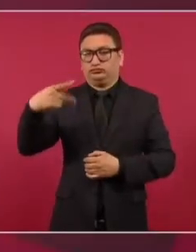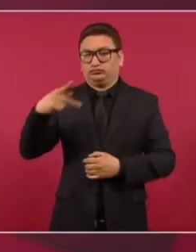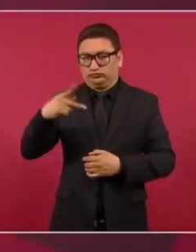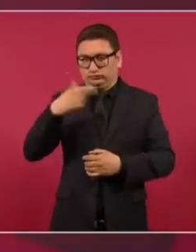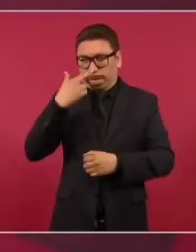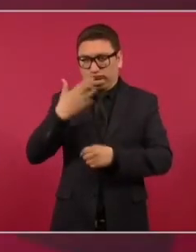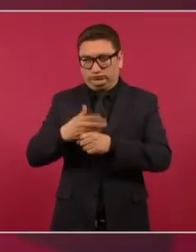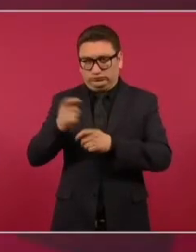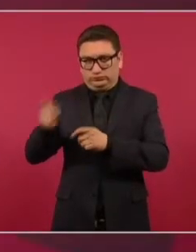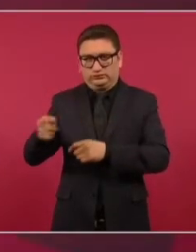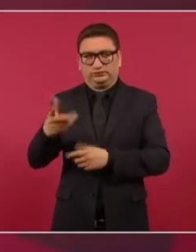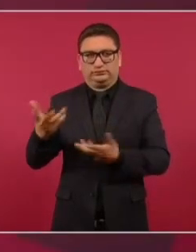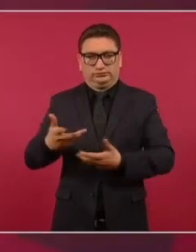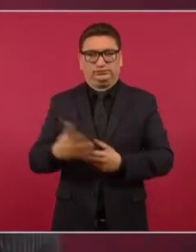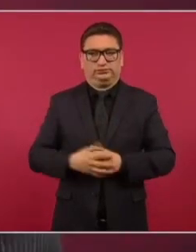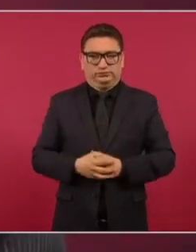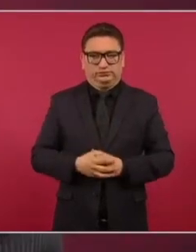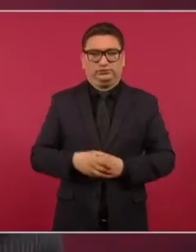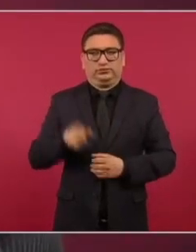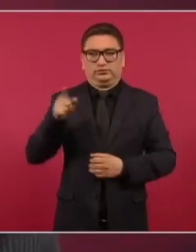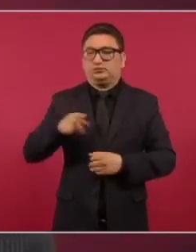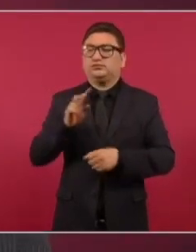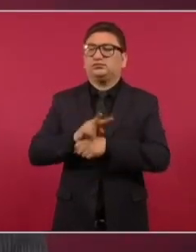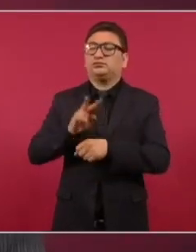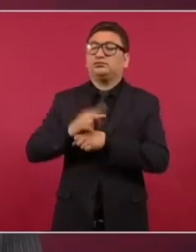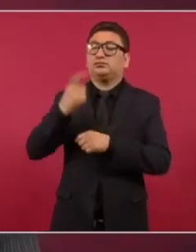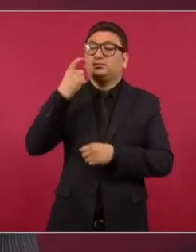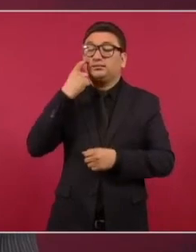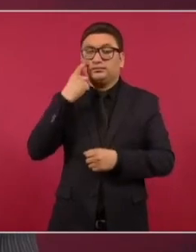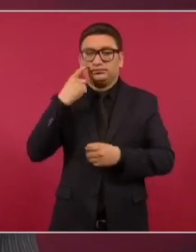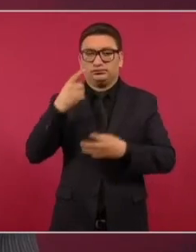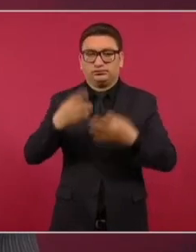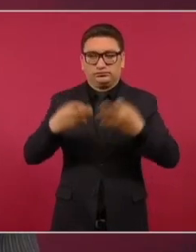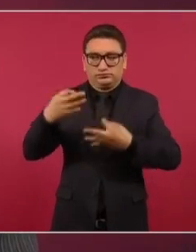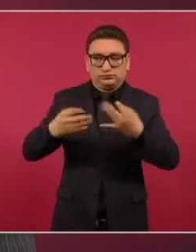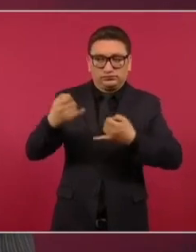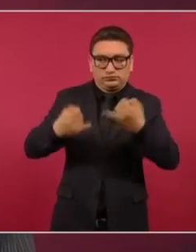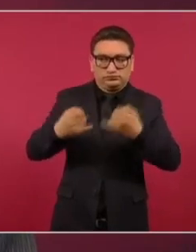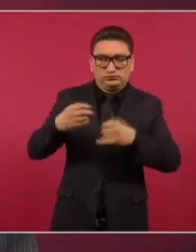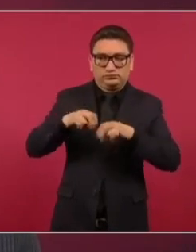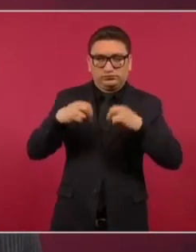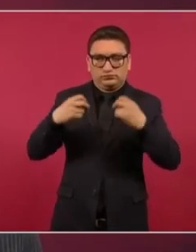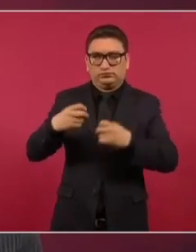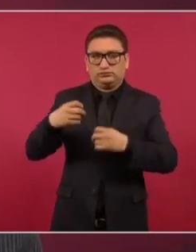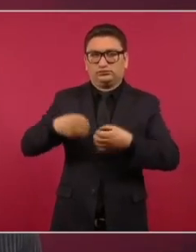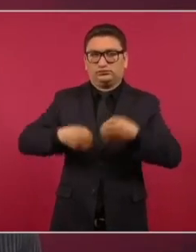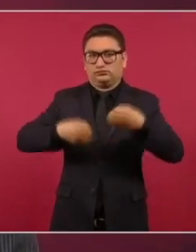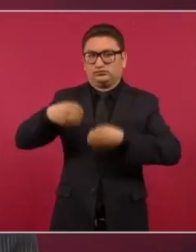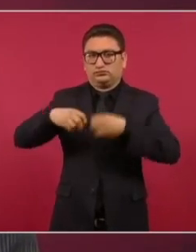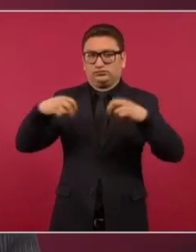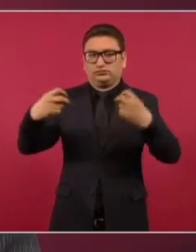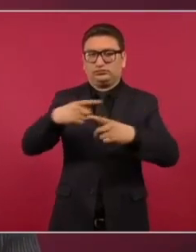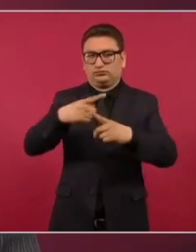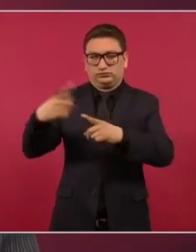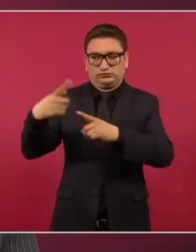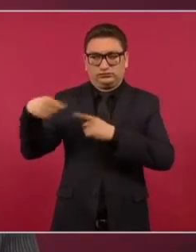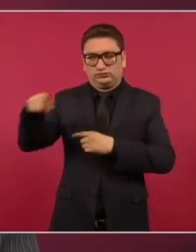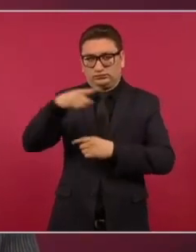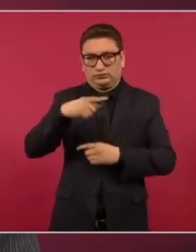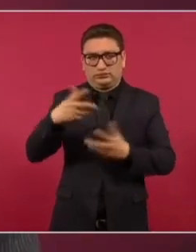vigilar el recto proceder de jueces, de magistrados, de ministros.